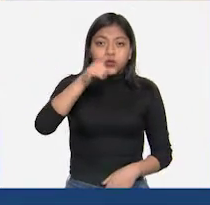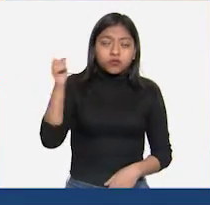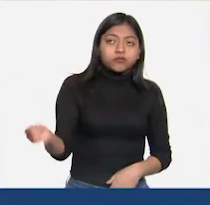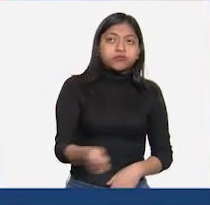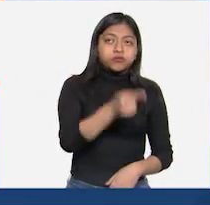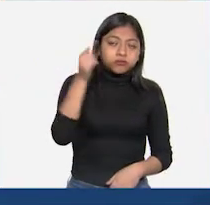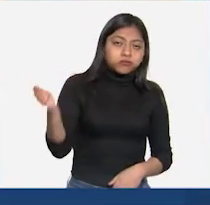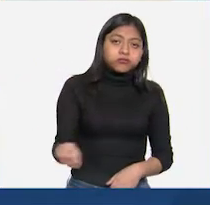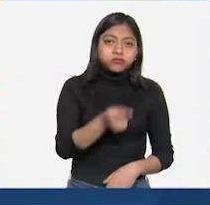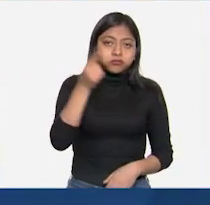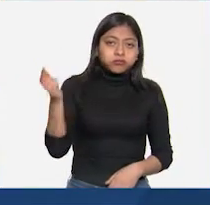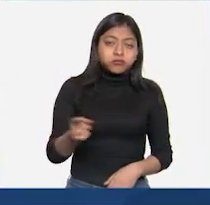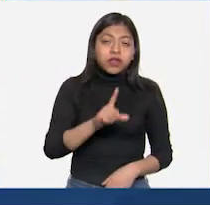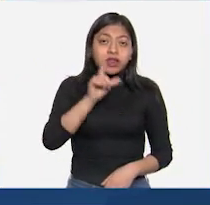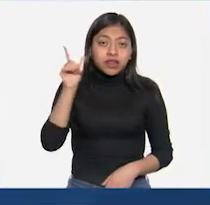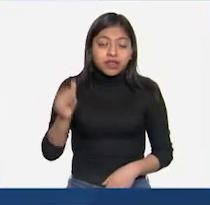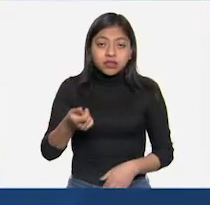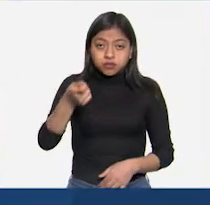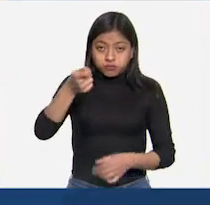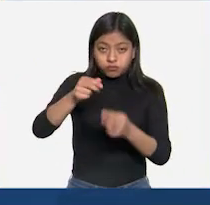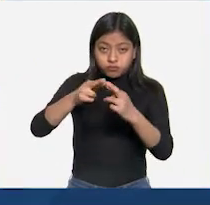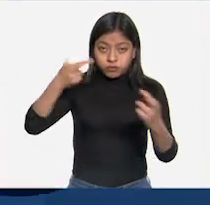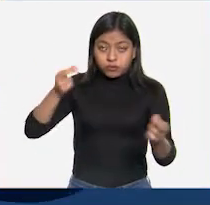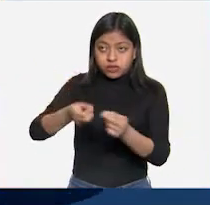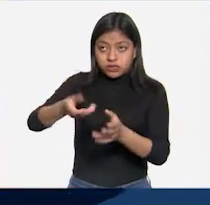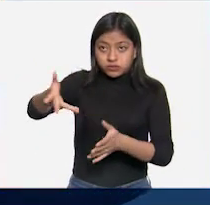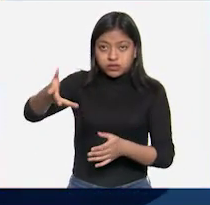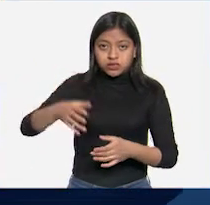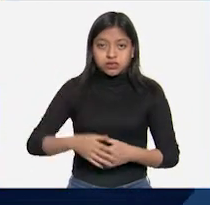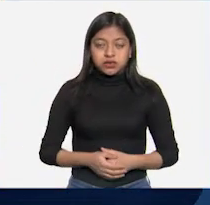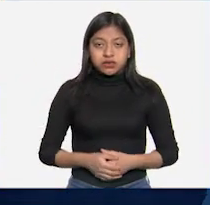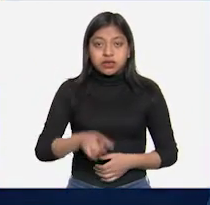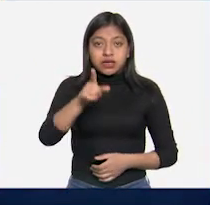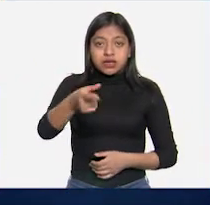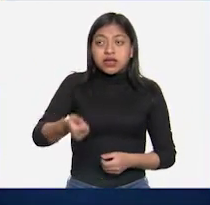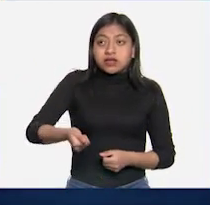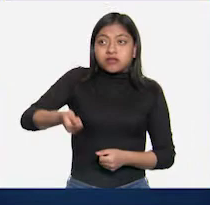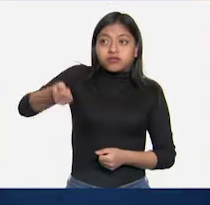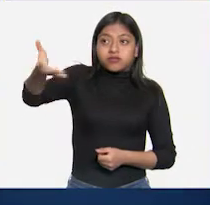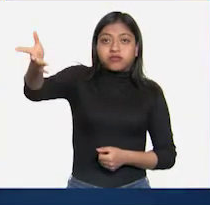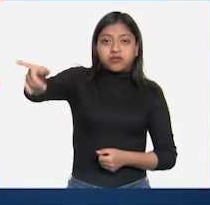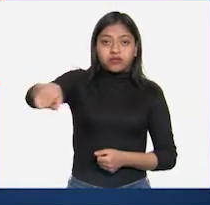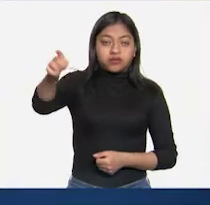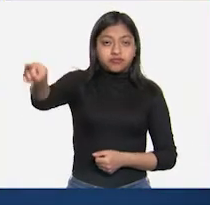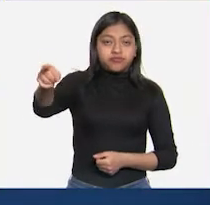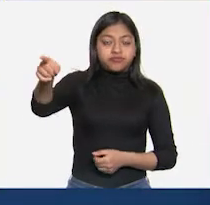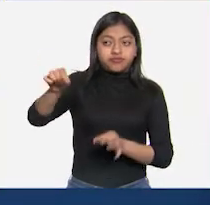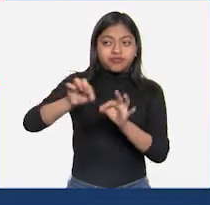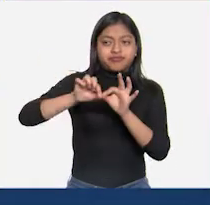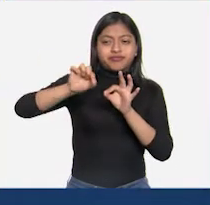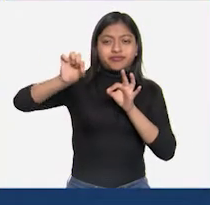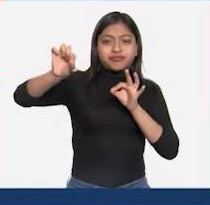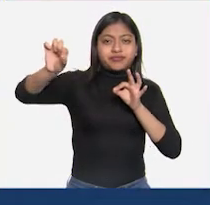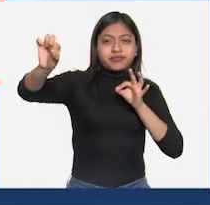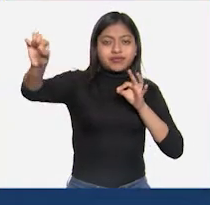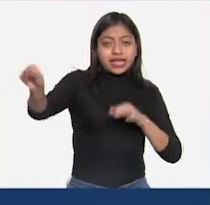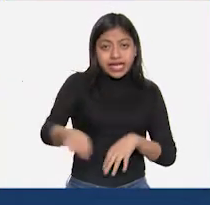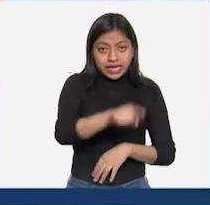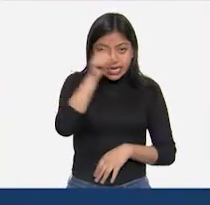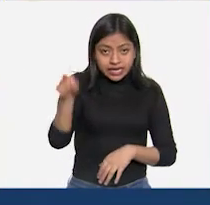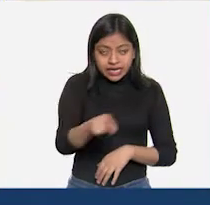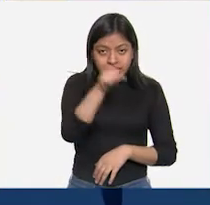Luego suelta la cuerda. Verás que el objeto es lanzado en línea recta, aunque estuvo girando